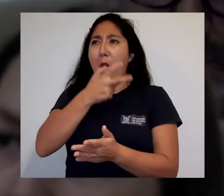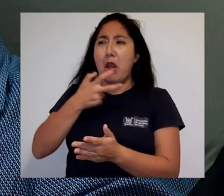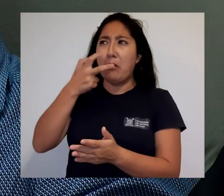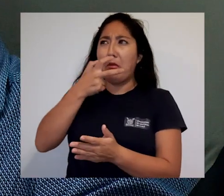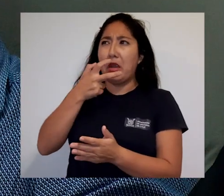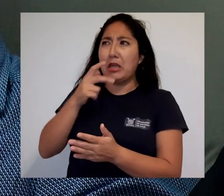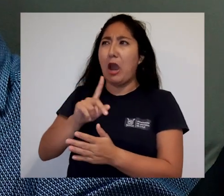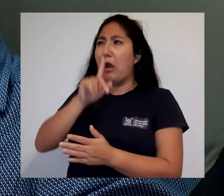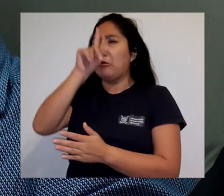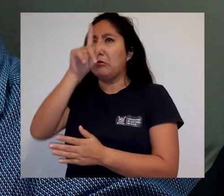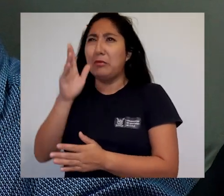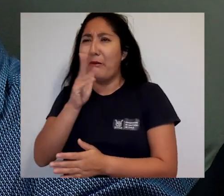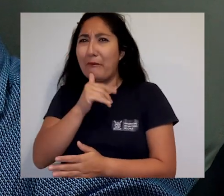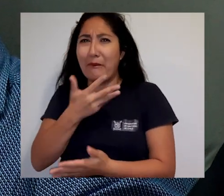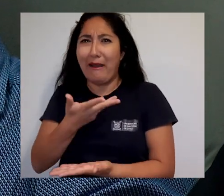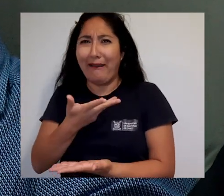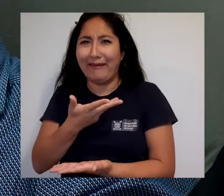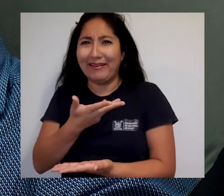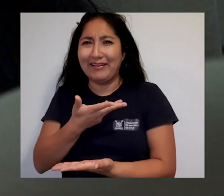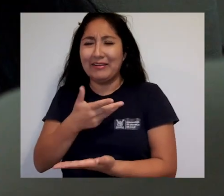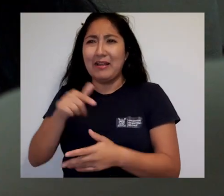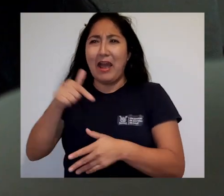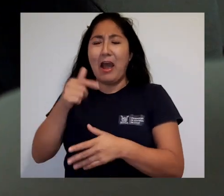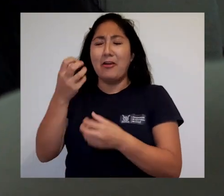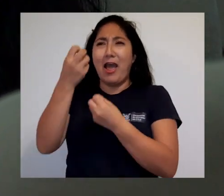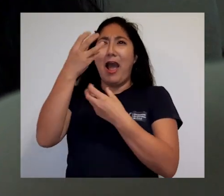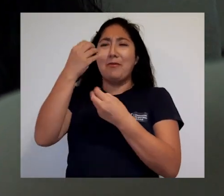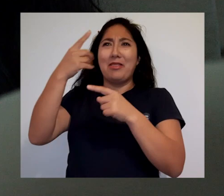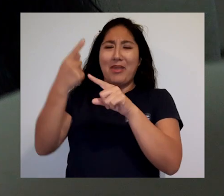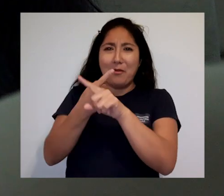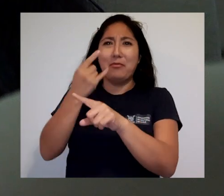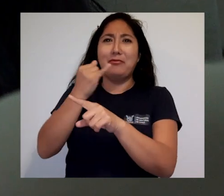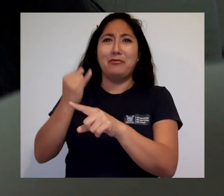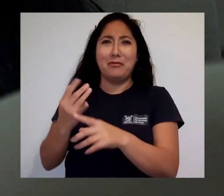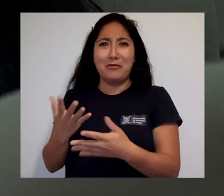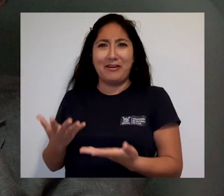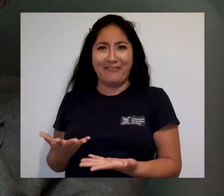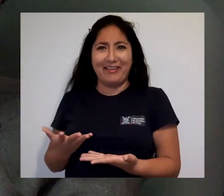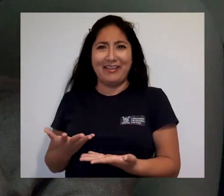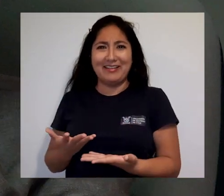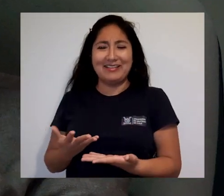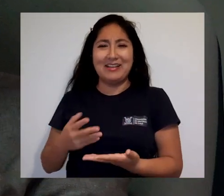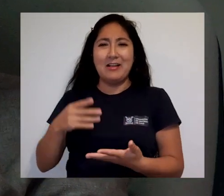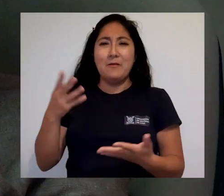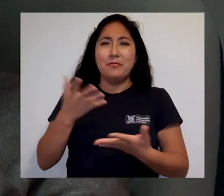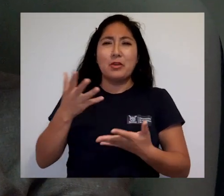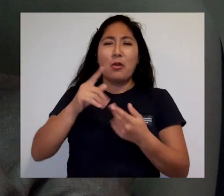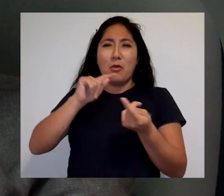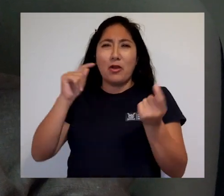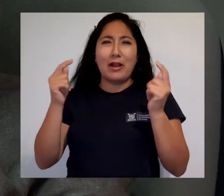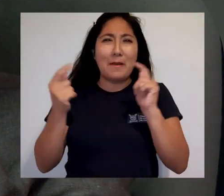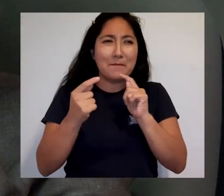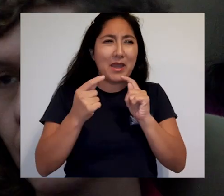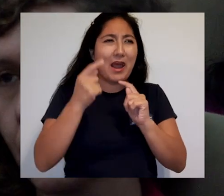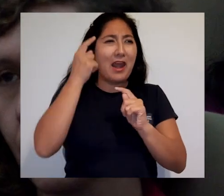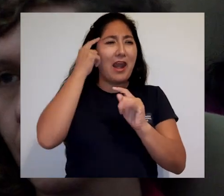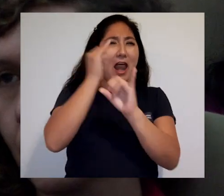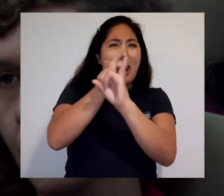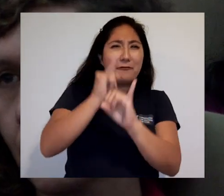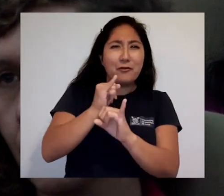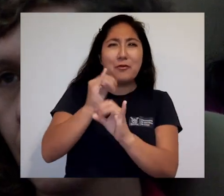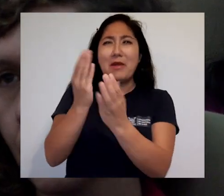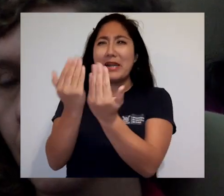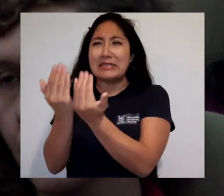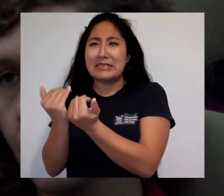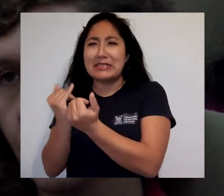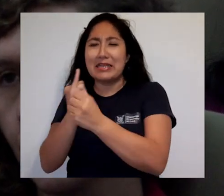no estamos acostumbrados o no manejamos corrientemente frente al cuestionamiento de estereotipos o a